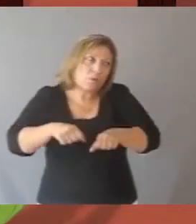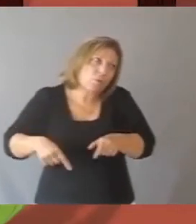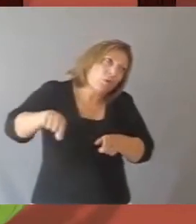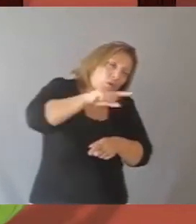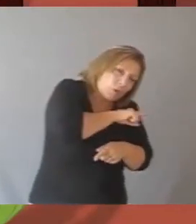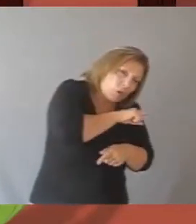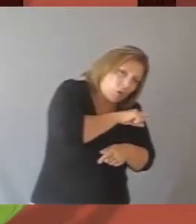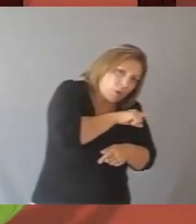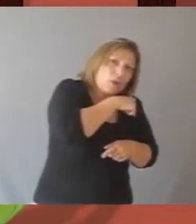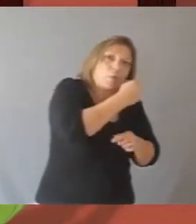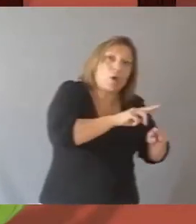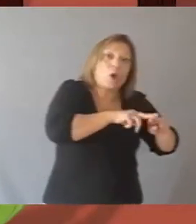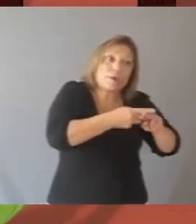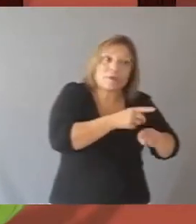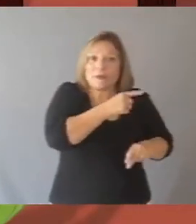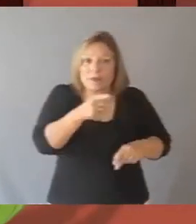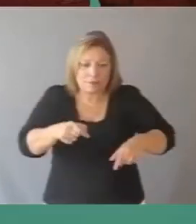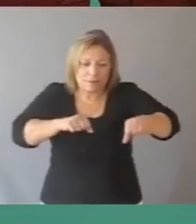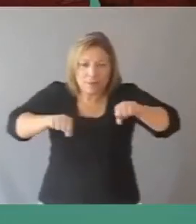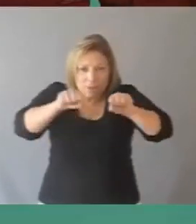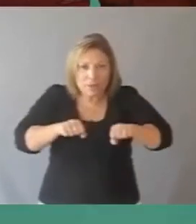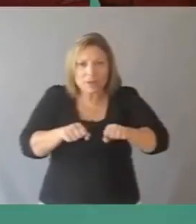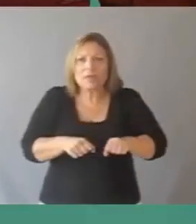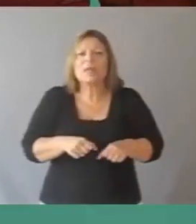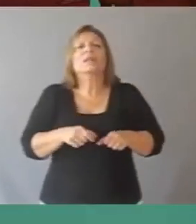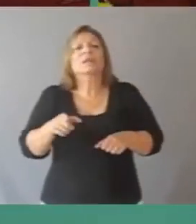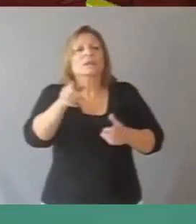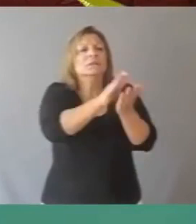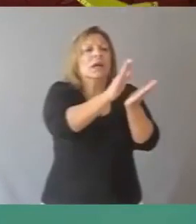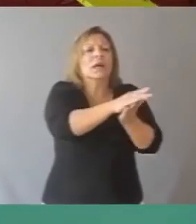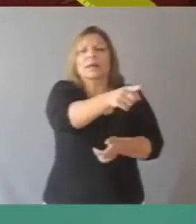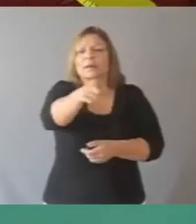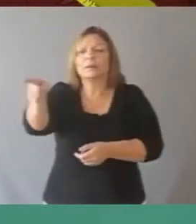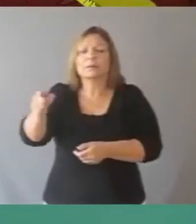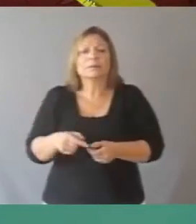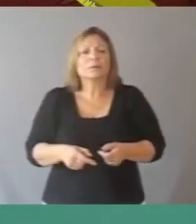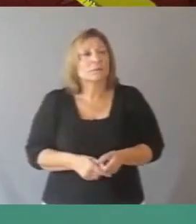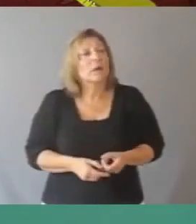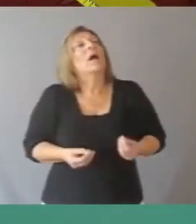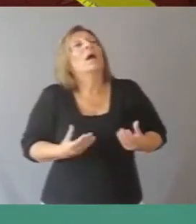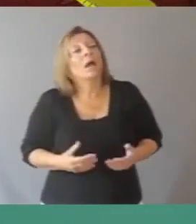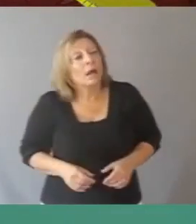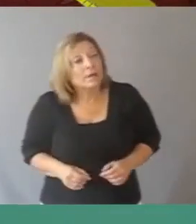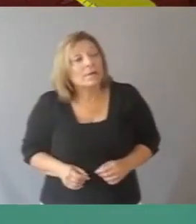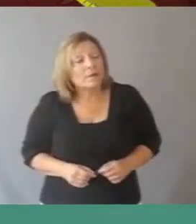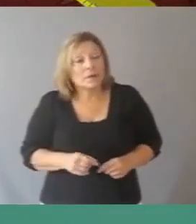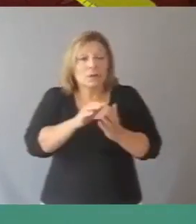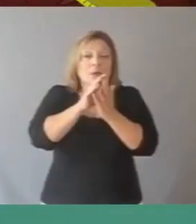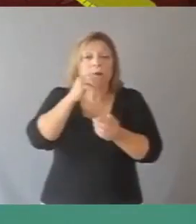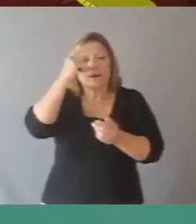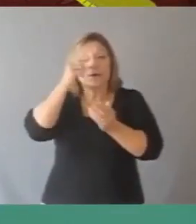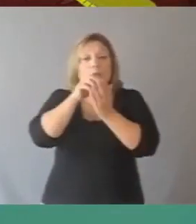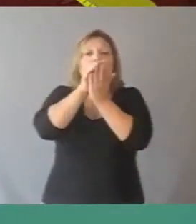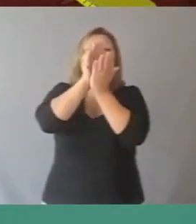Pero después volvió otra vez al dique y los hombres del bote gritaron. ¡Eh, yacarés! ¿Qué hay? Respondieron los yacarés,